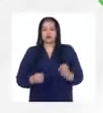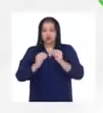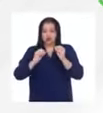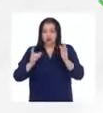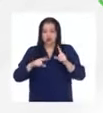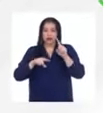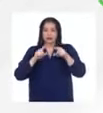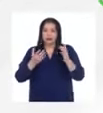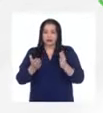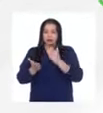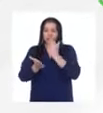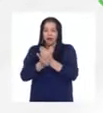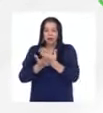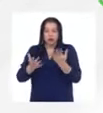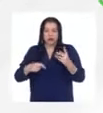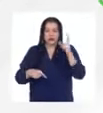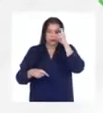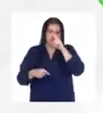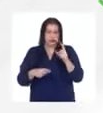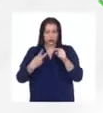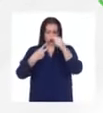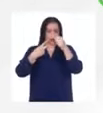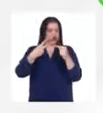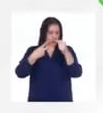situaciones creo que son dos